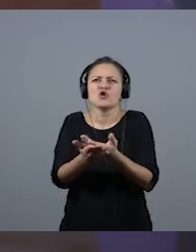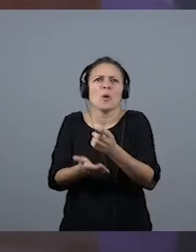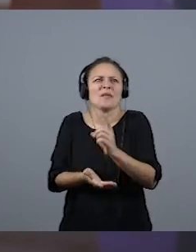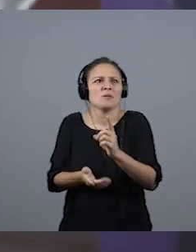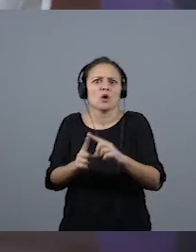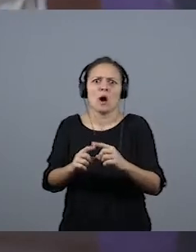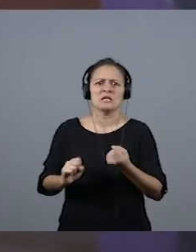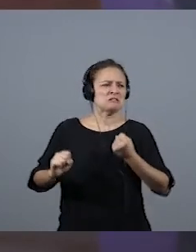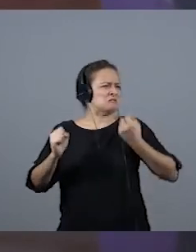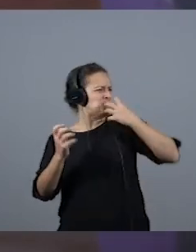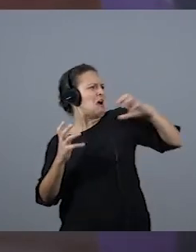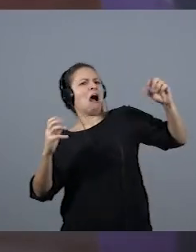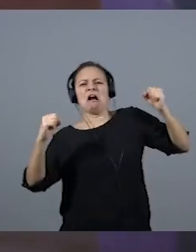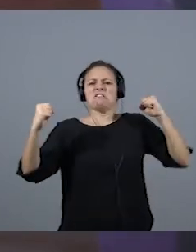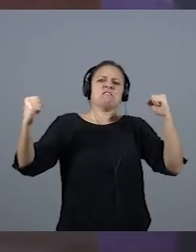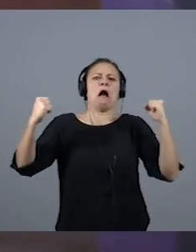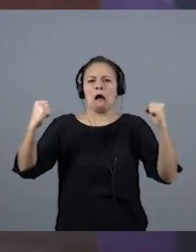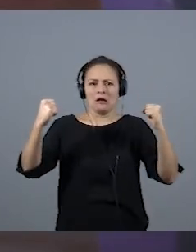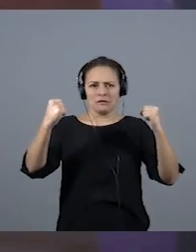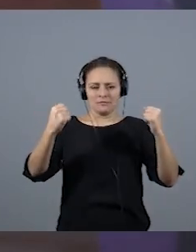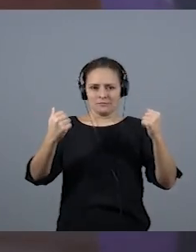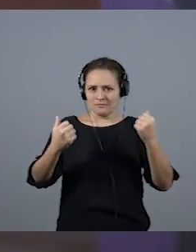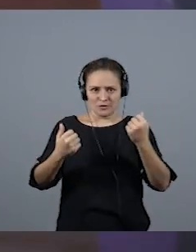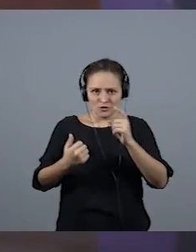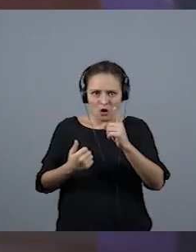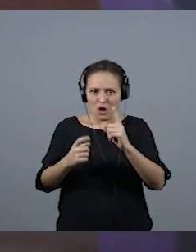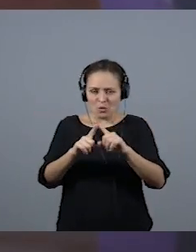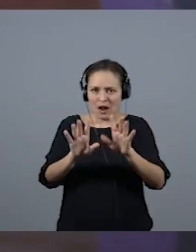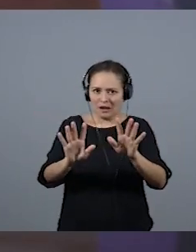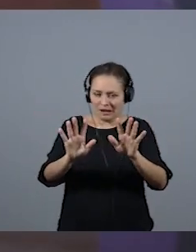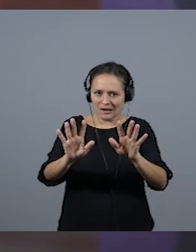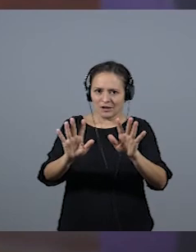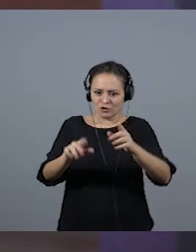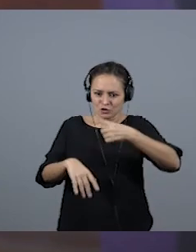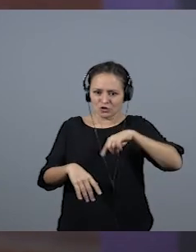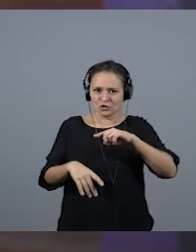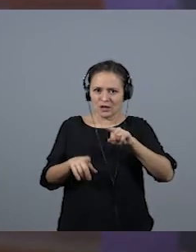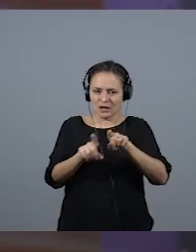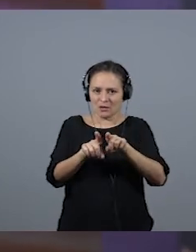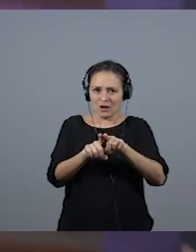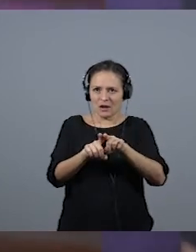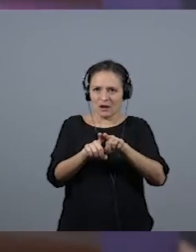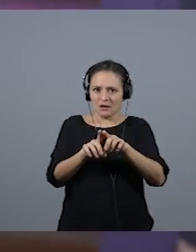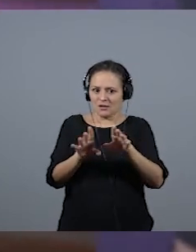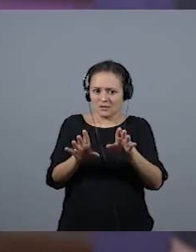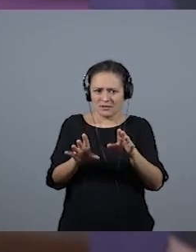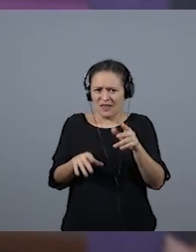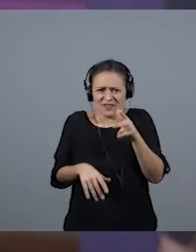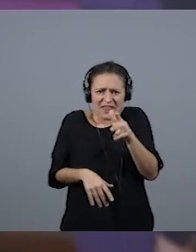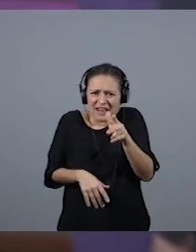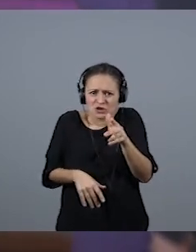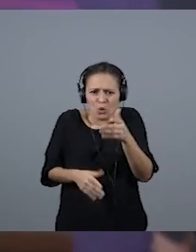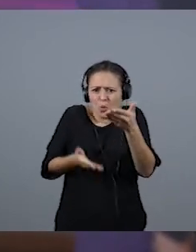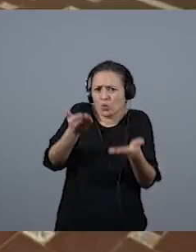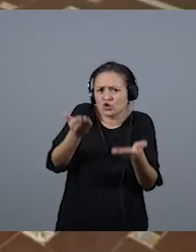exaltación de aquí, ahora, no, no, estamos pidiendo las mismas, es una cuestión de justicia. Y